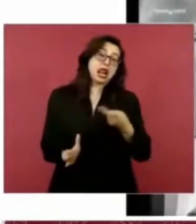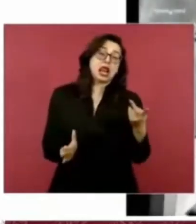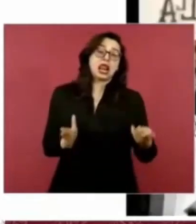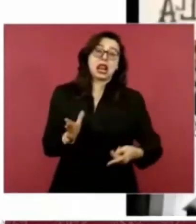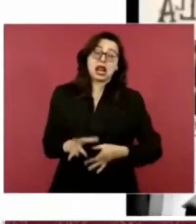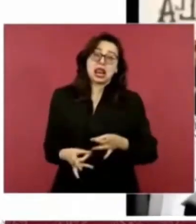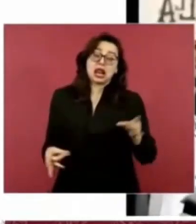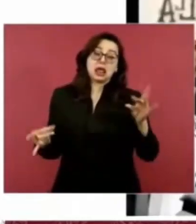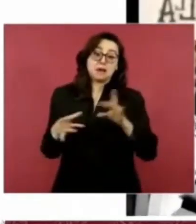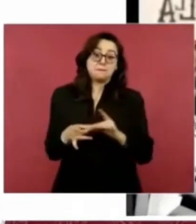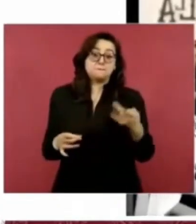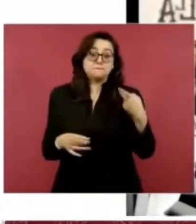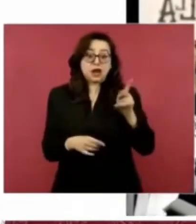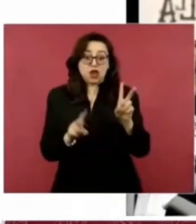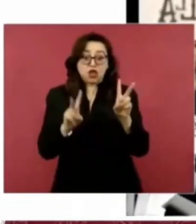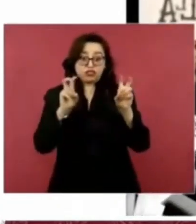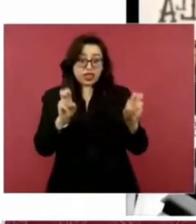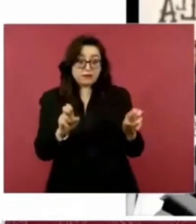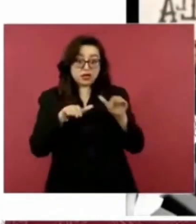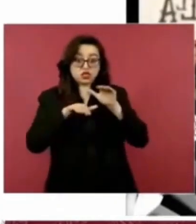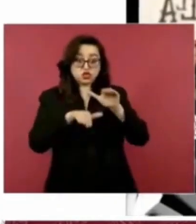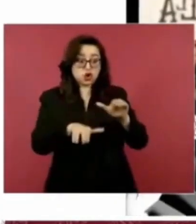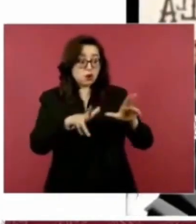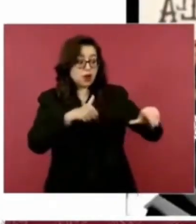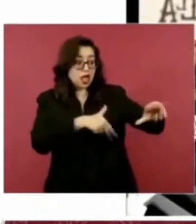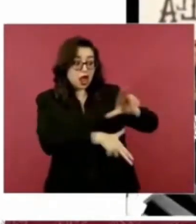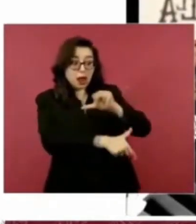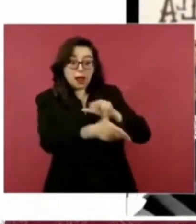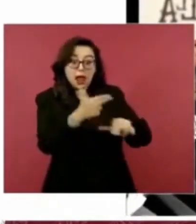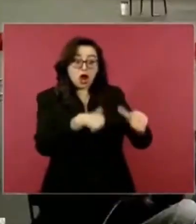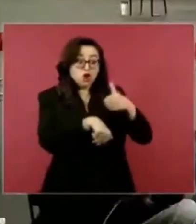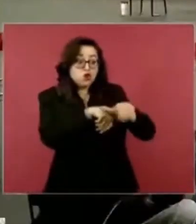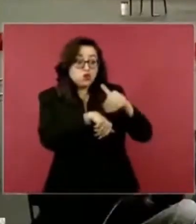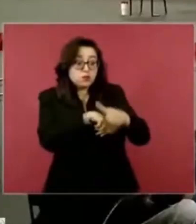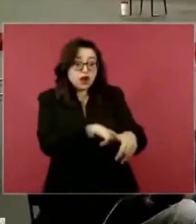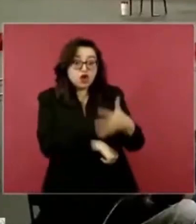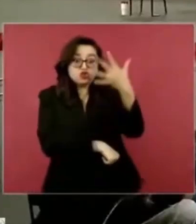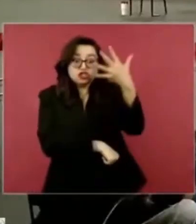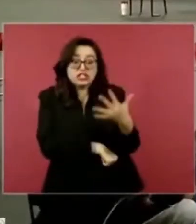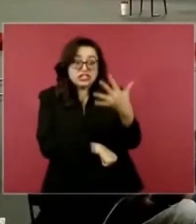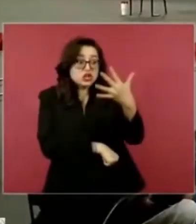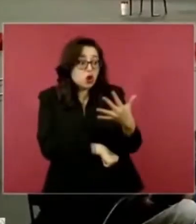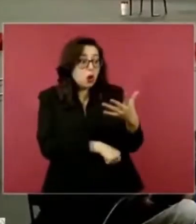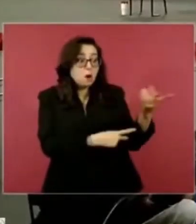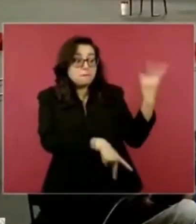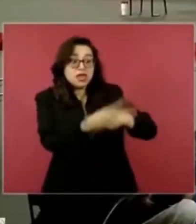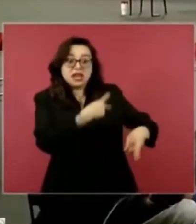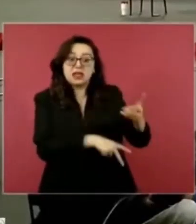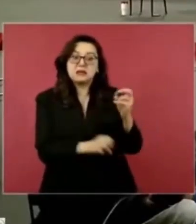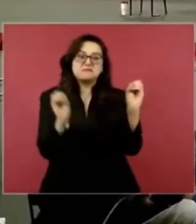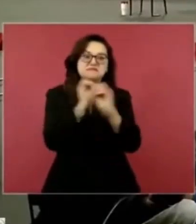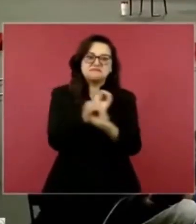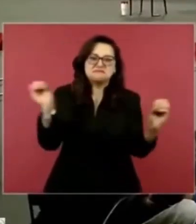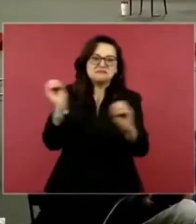categoría 5? Cero minutos con cero segundos. Nada, no dijo una sola palabra.